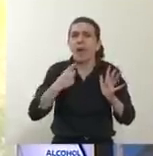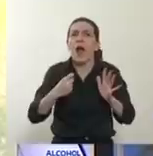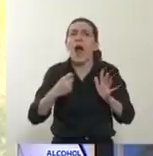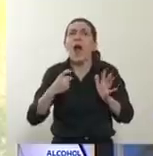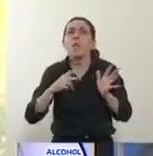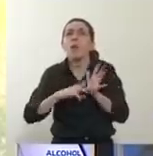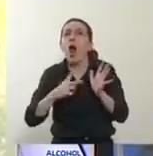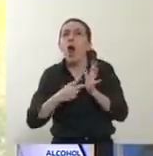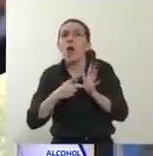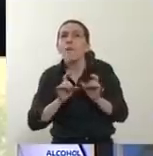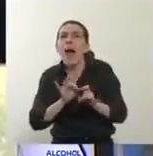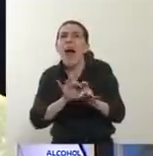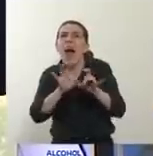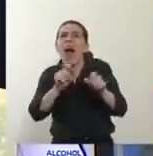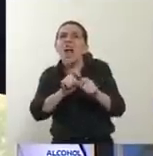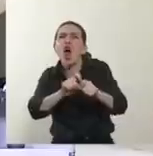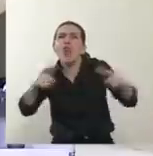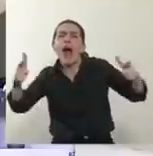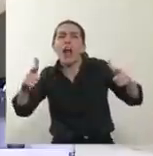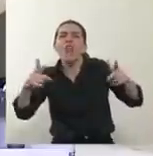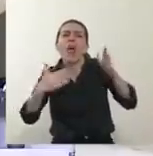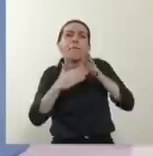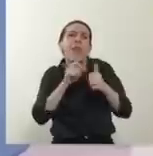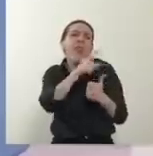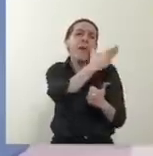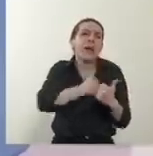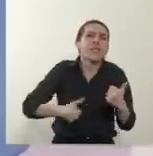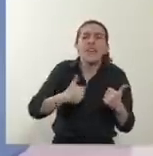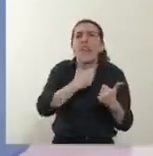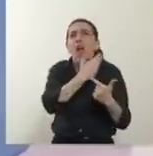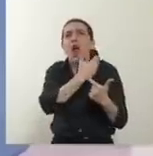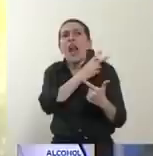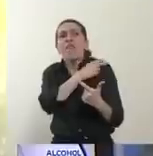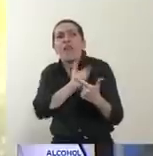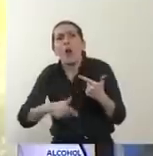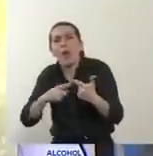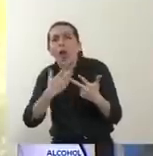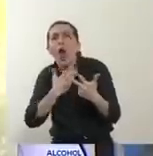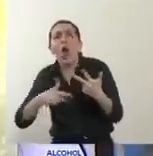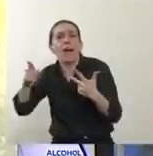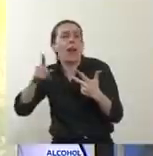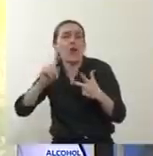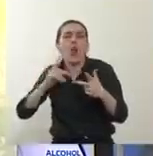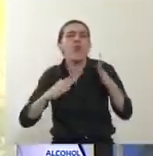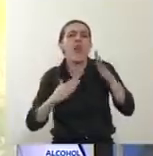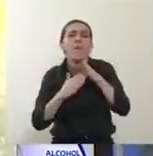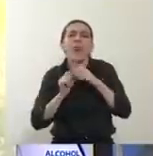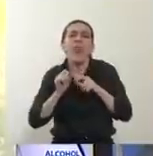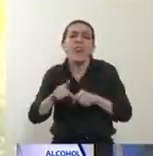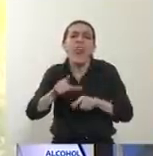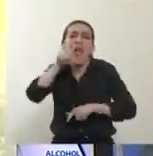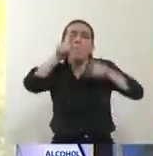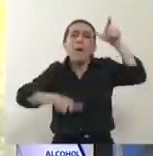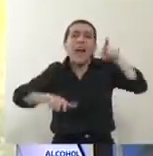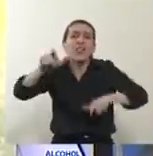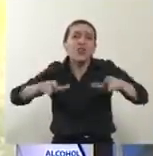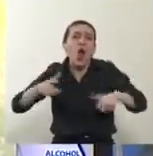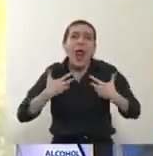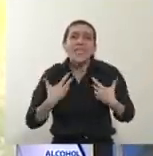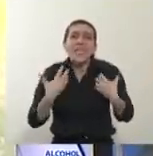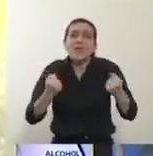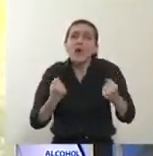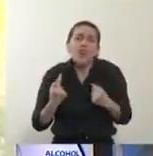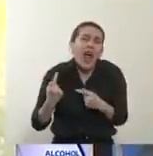ni de un presidente, ni de un gobernador, ni de un jefe de gobierno. Depende de la decisión social de unir esfuerzos